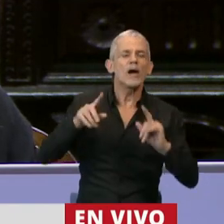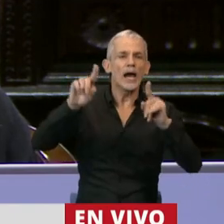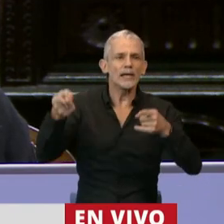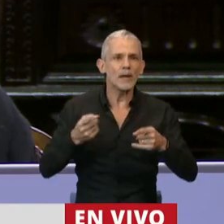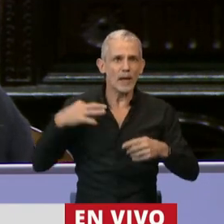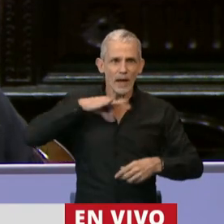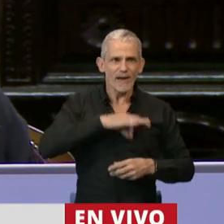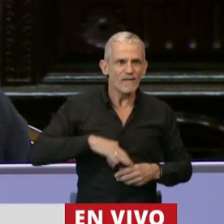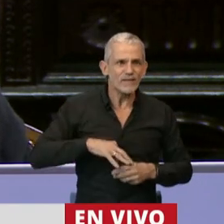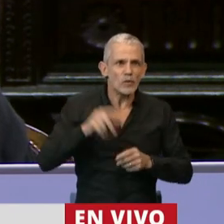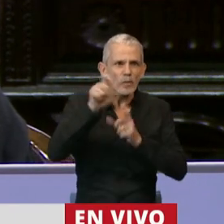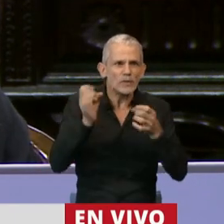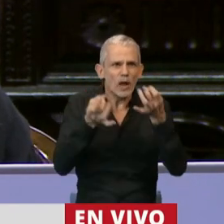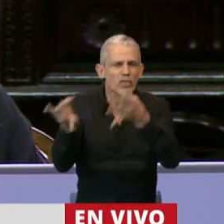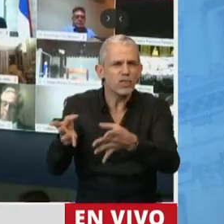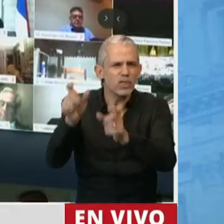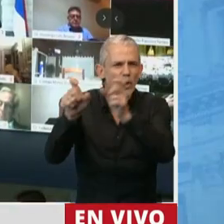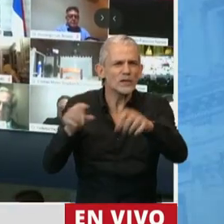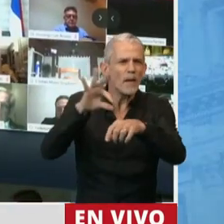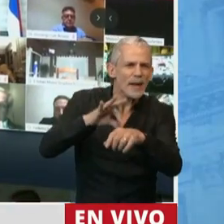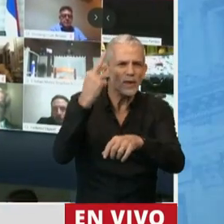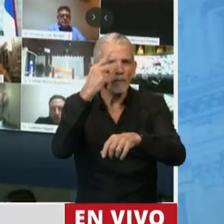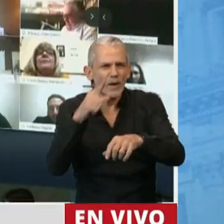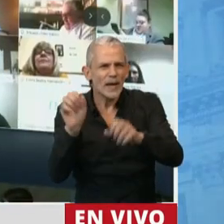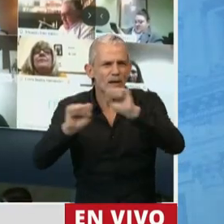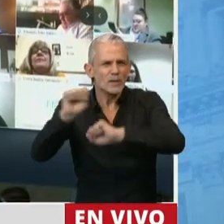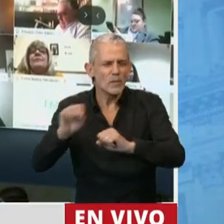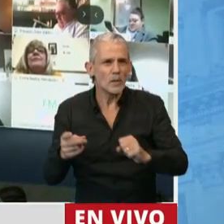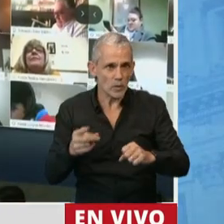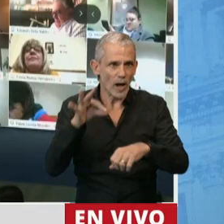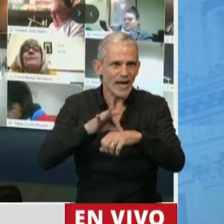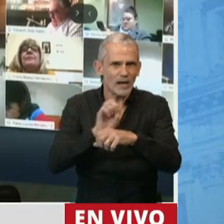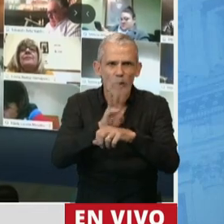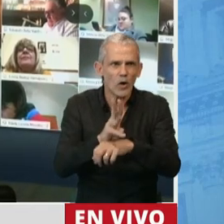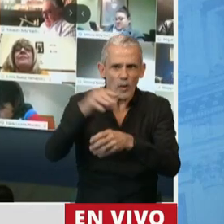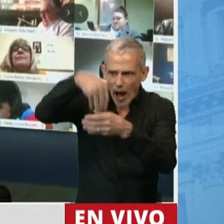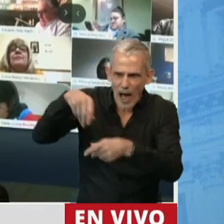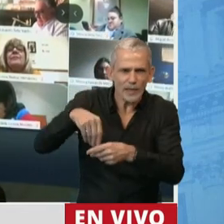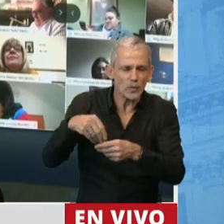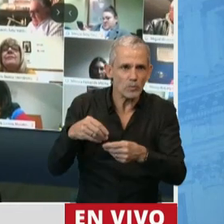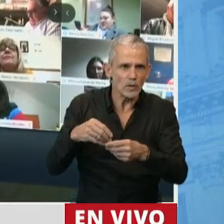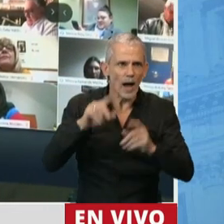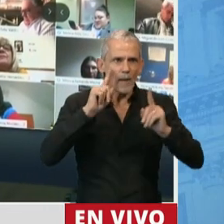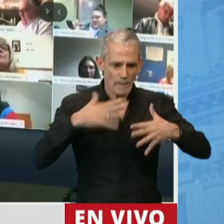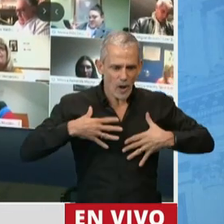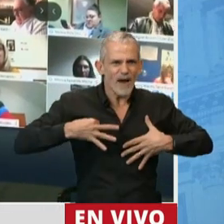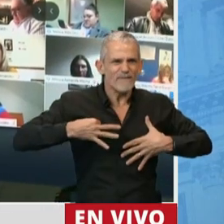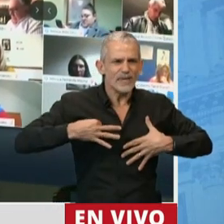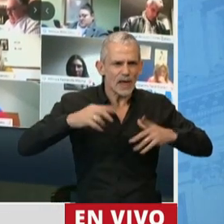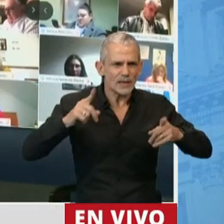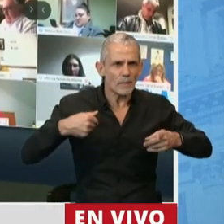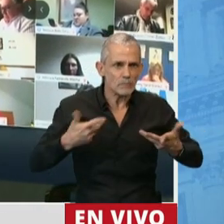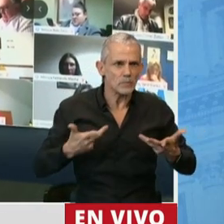carga viral que recibe el personal de salud y lo que significa la enfermedad para ese personal de salud que pone en riesgo su médico aparte deja